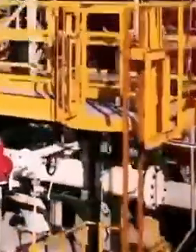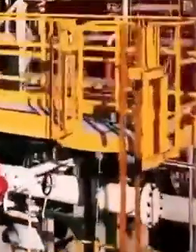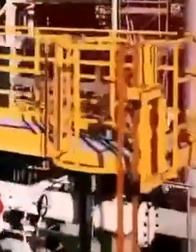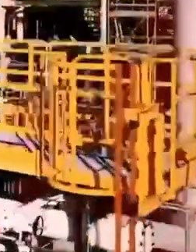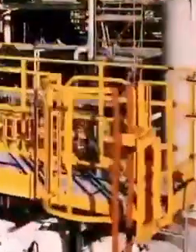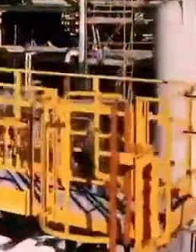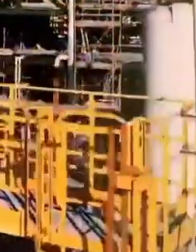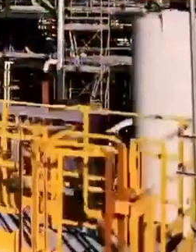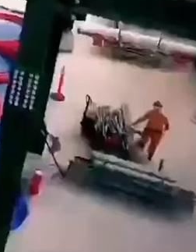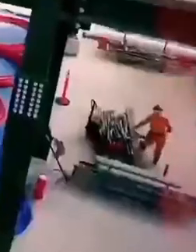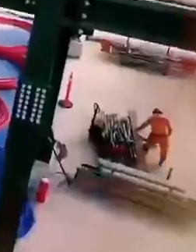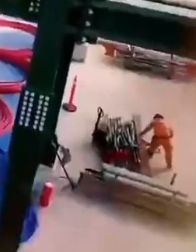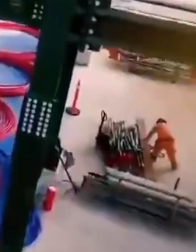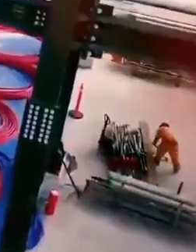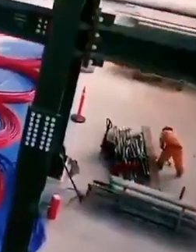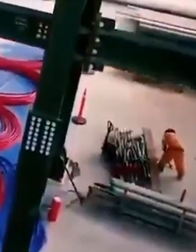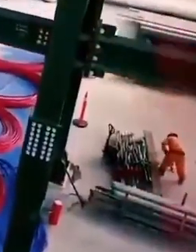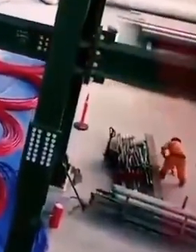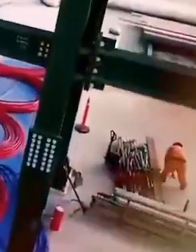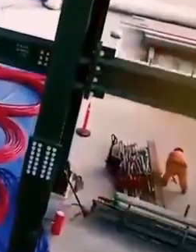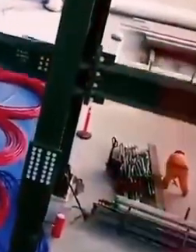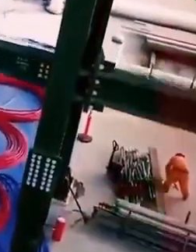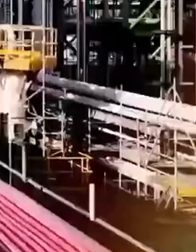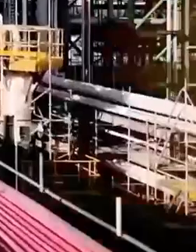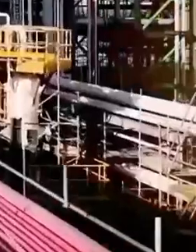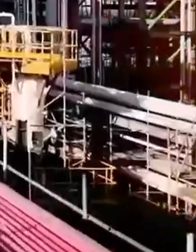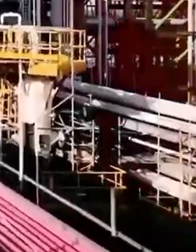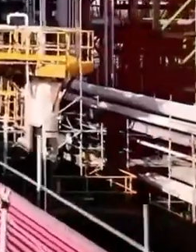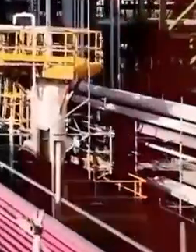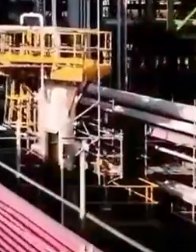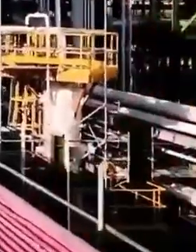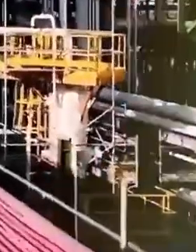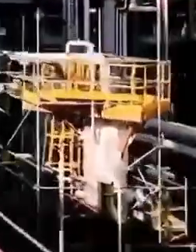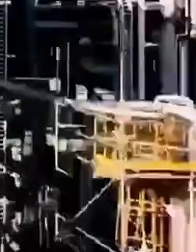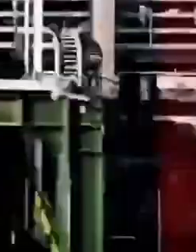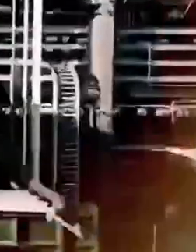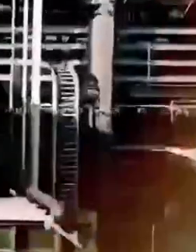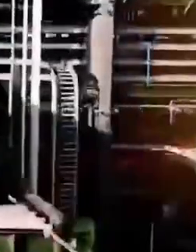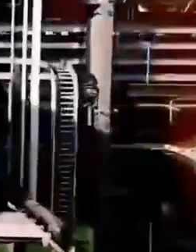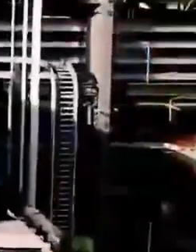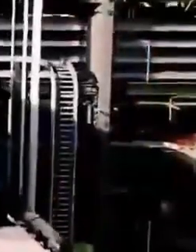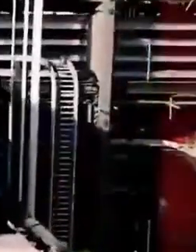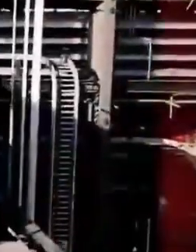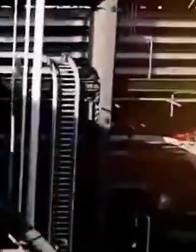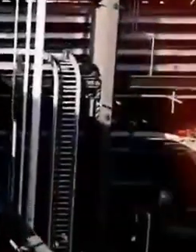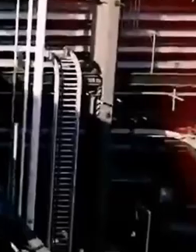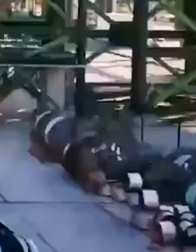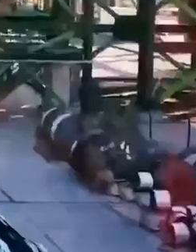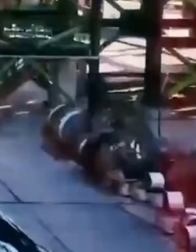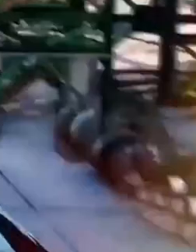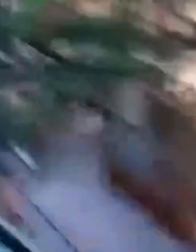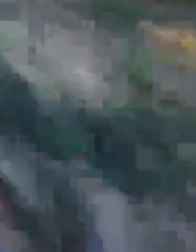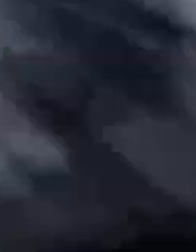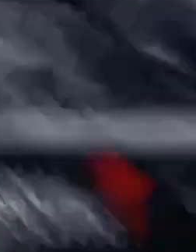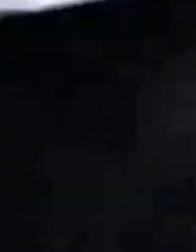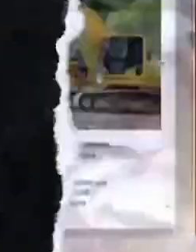170 mil barriles diarios de petróleo crudo y para el 15 de septiembre, el doble.